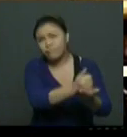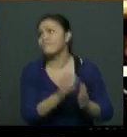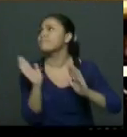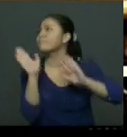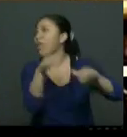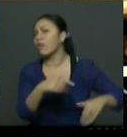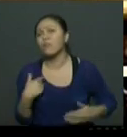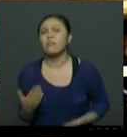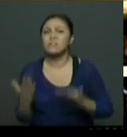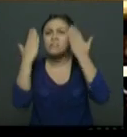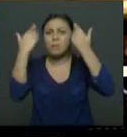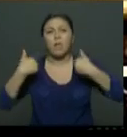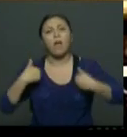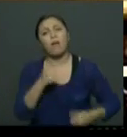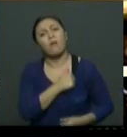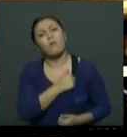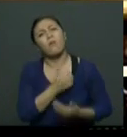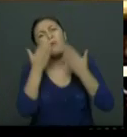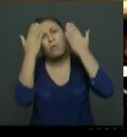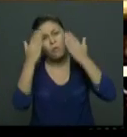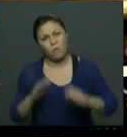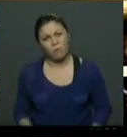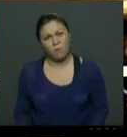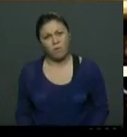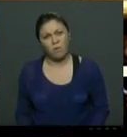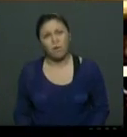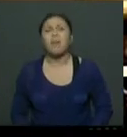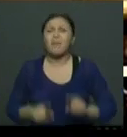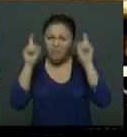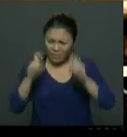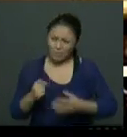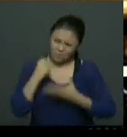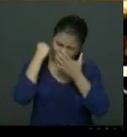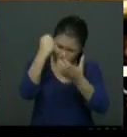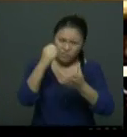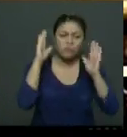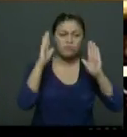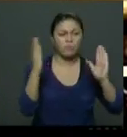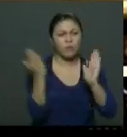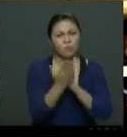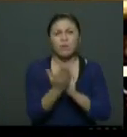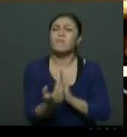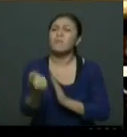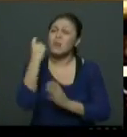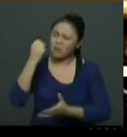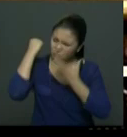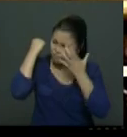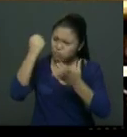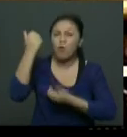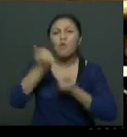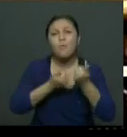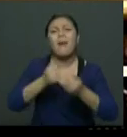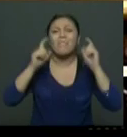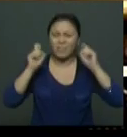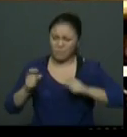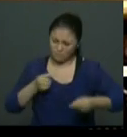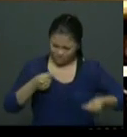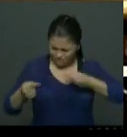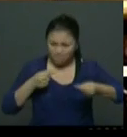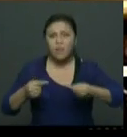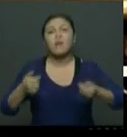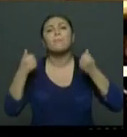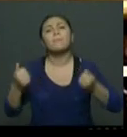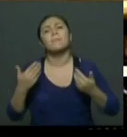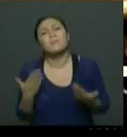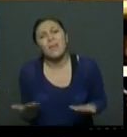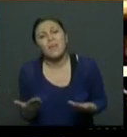Despolitización que se mantiene con la falta de inversión en la educación, con la falta de promoción del debate, con la persecución de